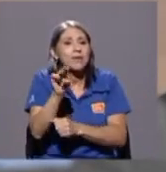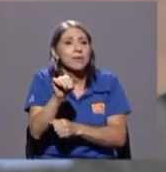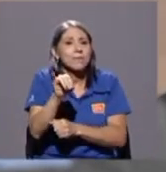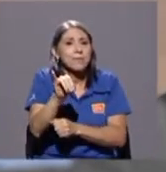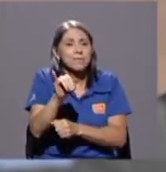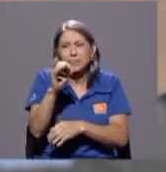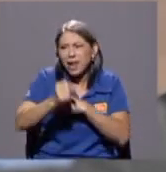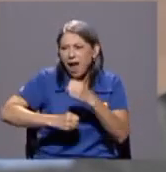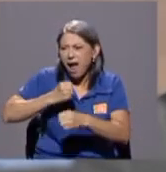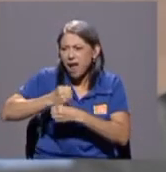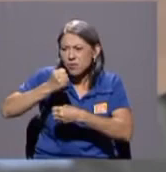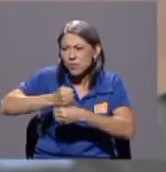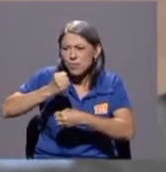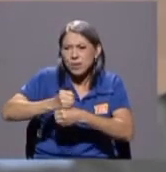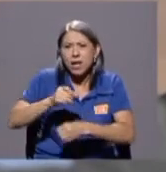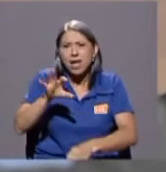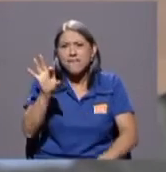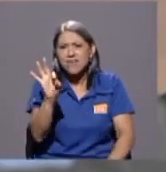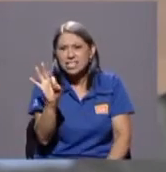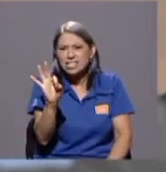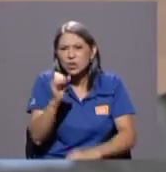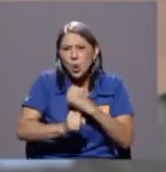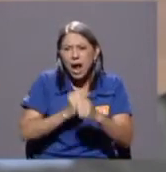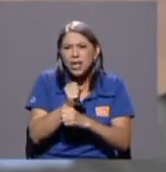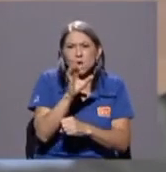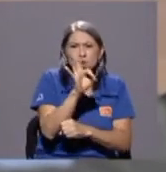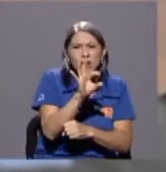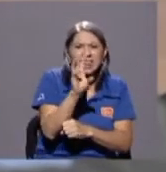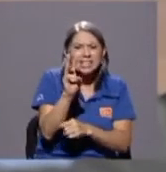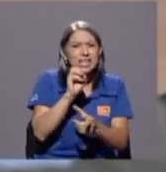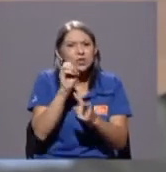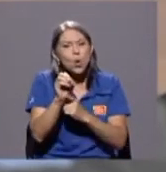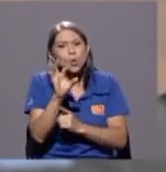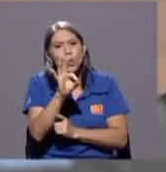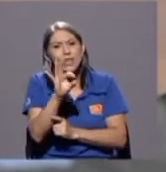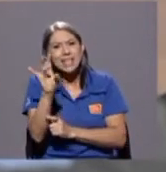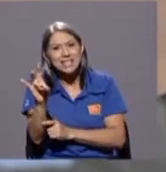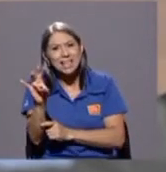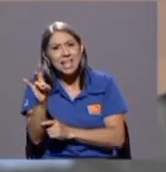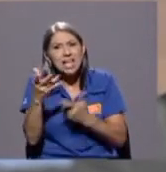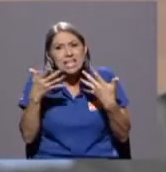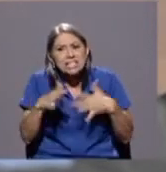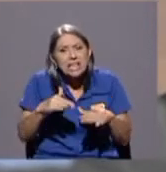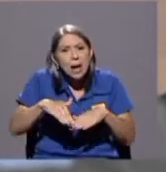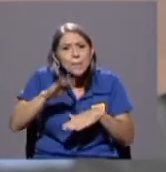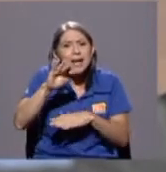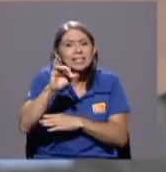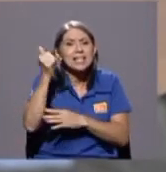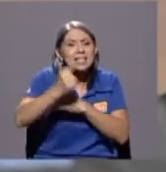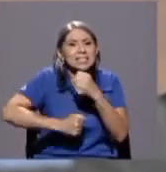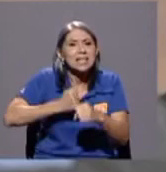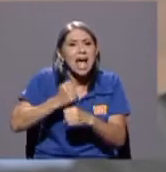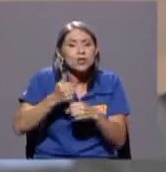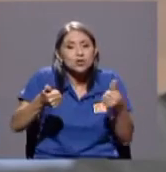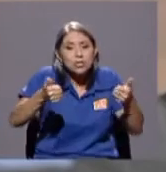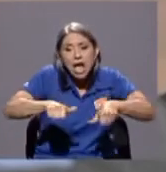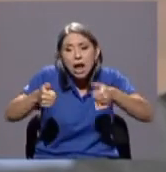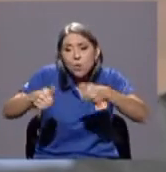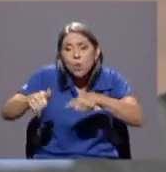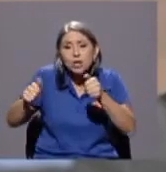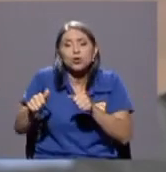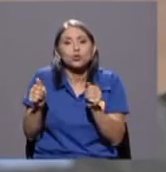noventa seis o noventa y siete cuando después de una más de más de una década de acuerdos con el fondo es Francisco el que les dice